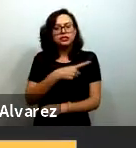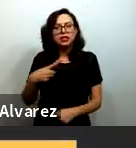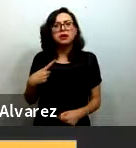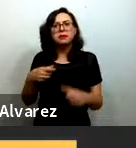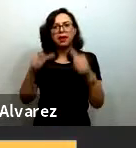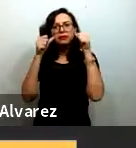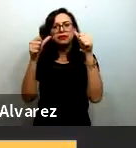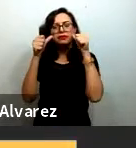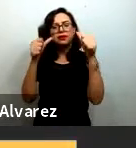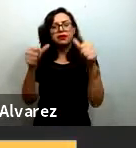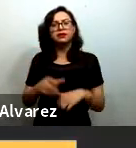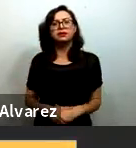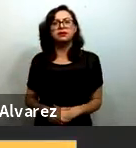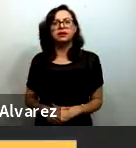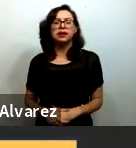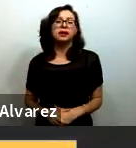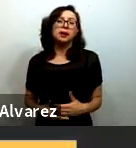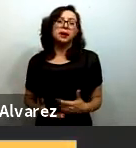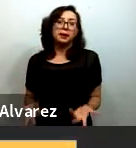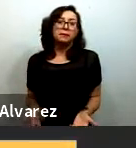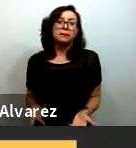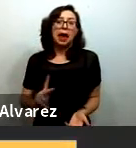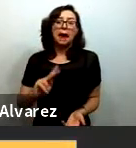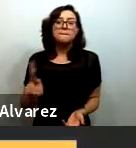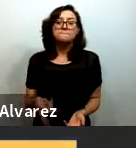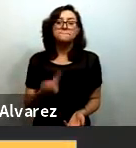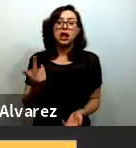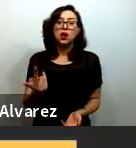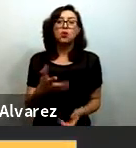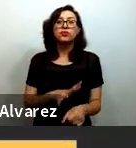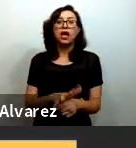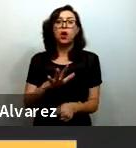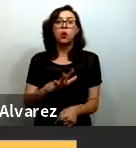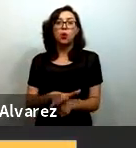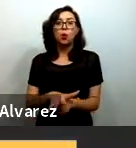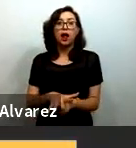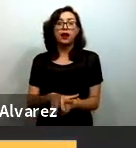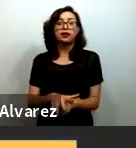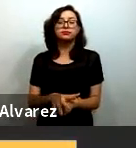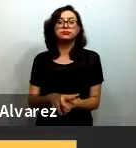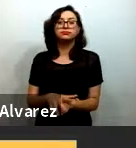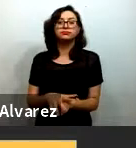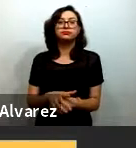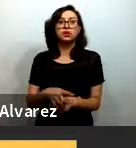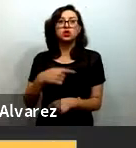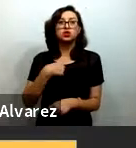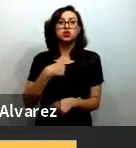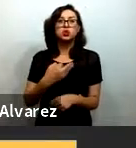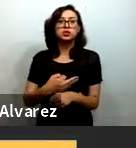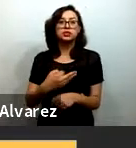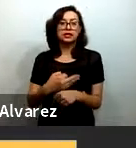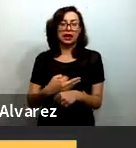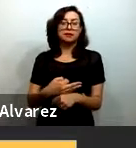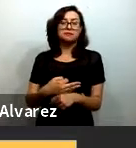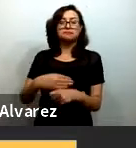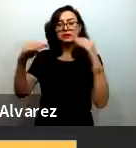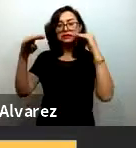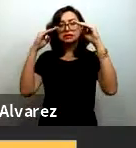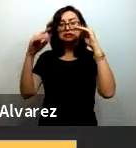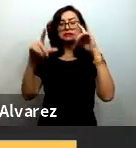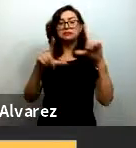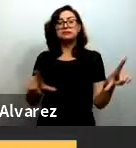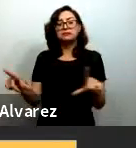justo la pregunta detonadora a partir de la cual estructuro mi presentación que será muy breve es una experiencia que nosotros